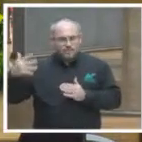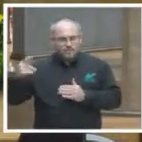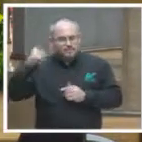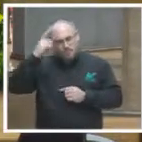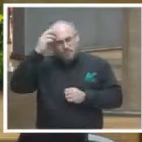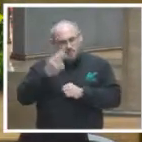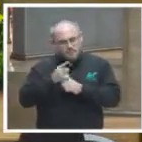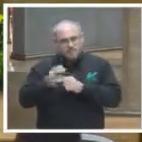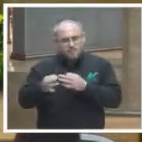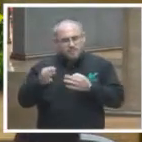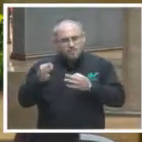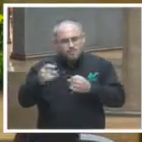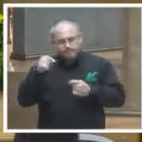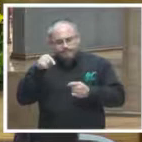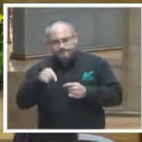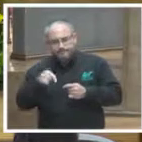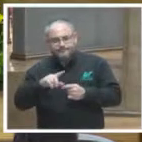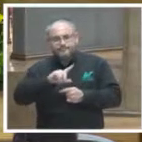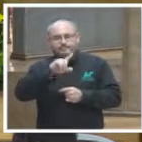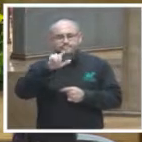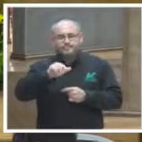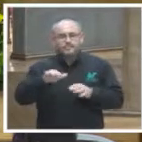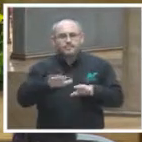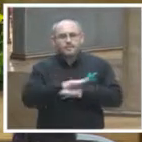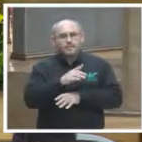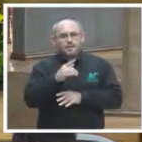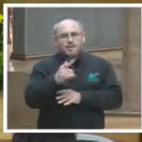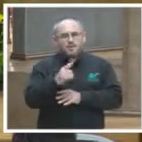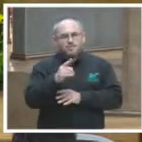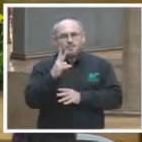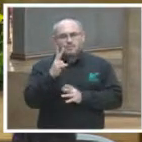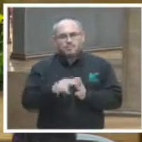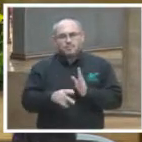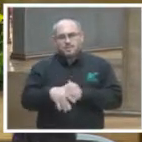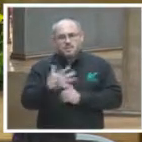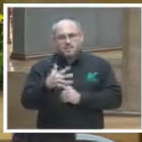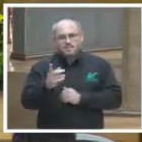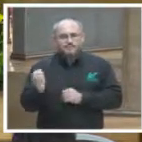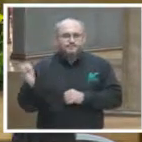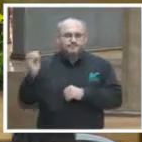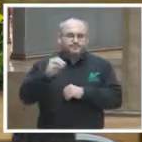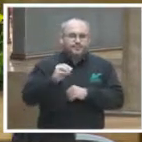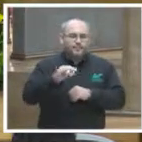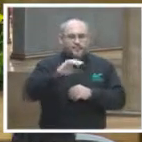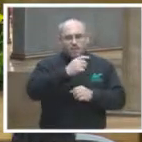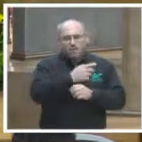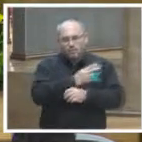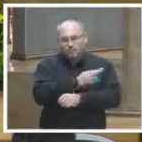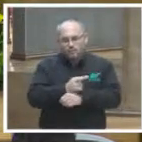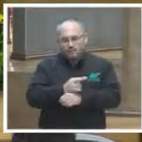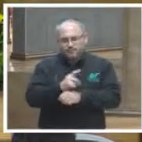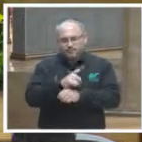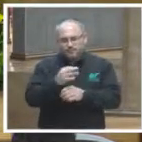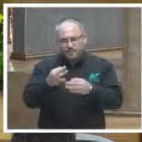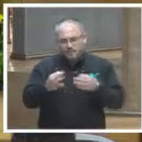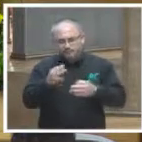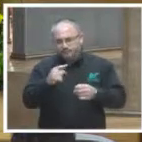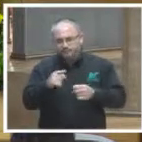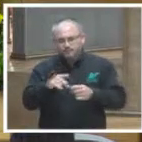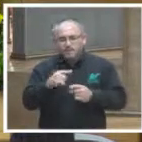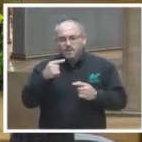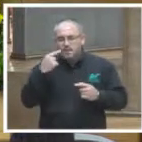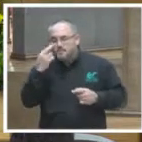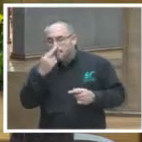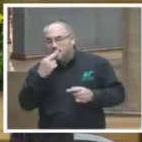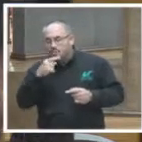general de jurisprudencia. Posteriormente, en julio de 2015, fue designado como coordinador de jurisprudencia seguimiento y